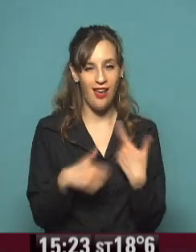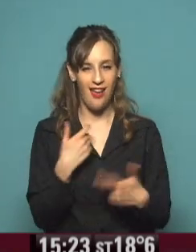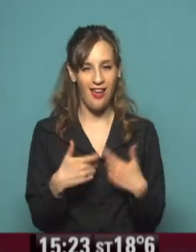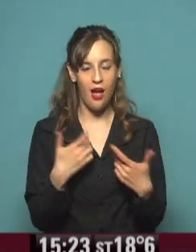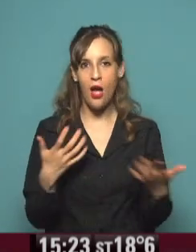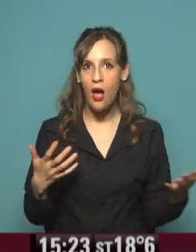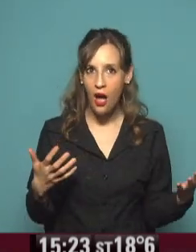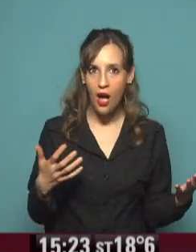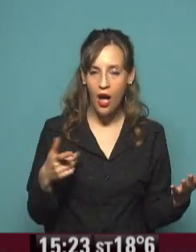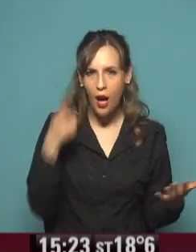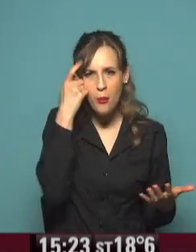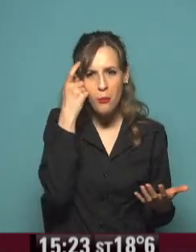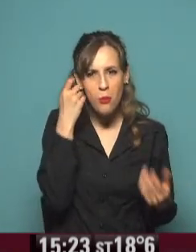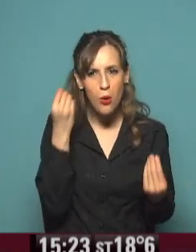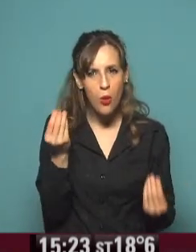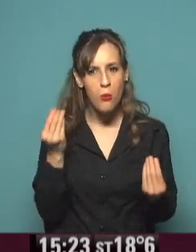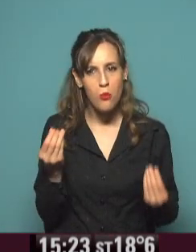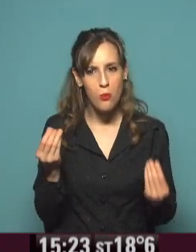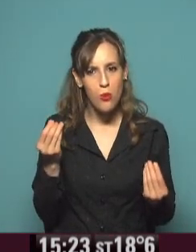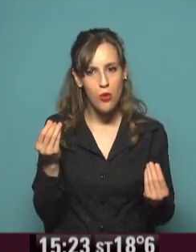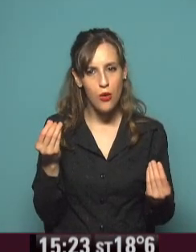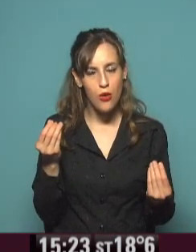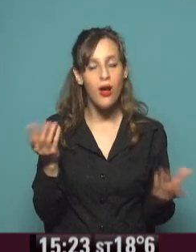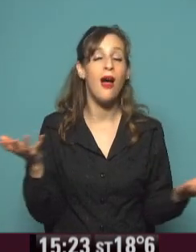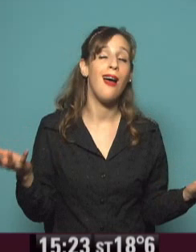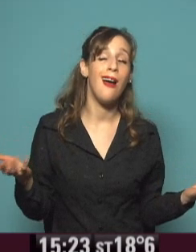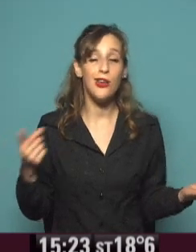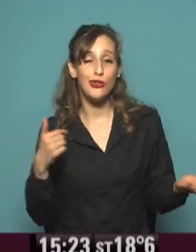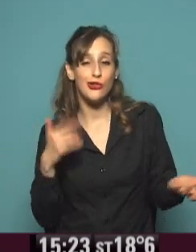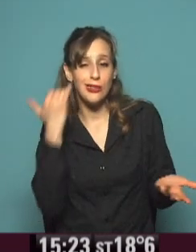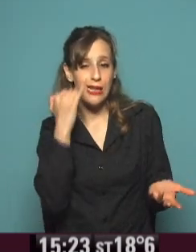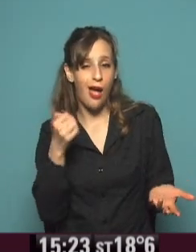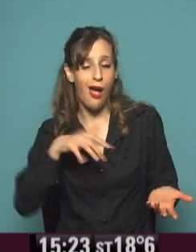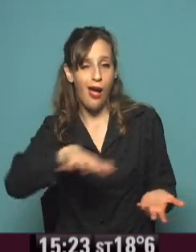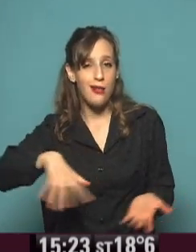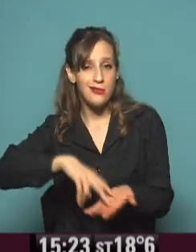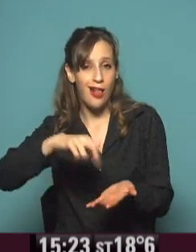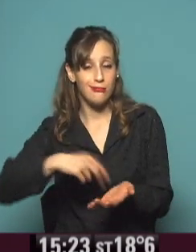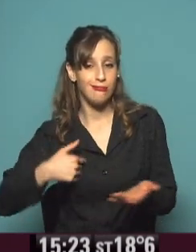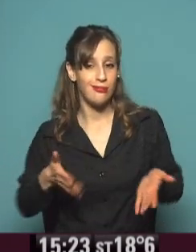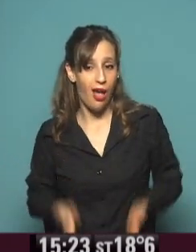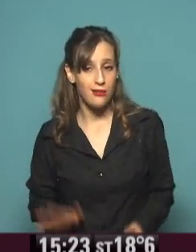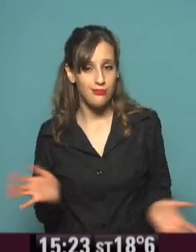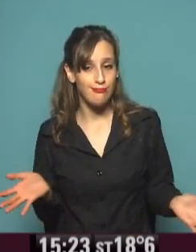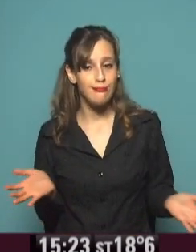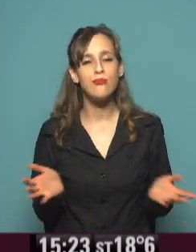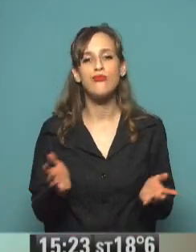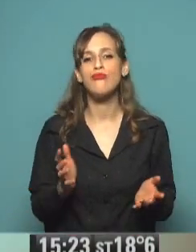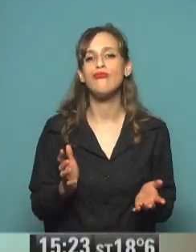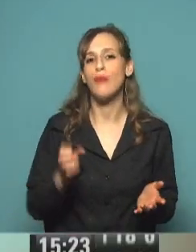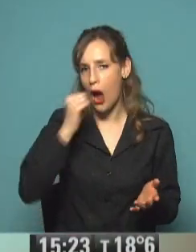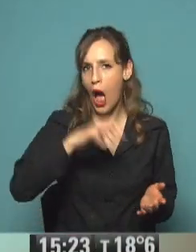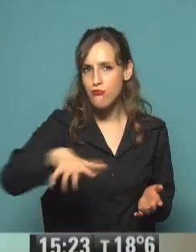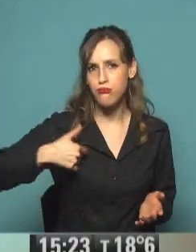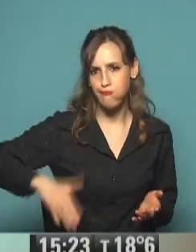¡Ah! ¿Dónde aprendió a luchar así, Güemes? Bueno, yo he nacido aquí en la ciudad de Salta y me crié en el campo. Pero a los 14 años